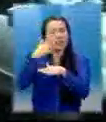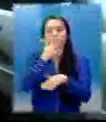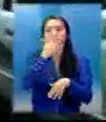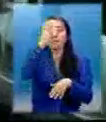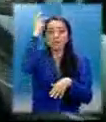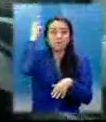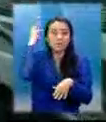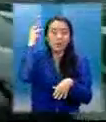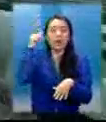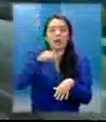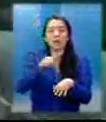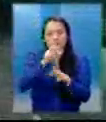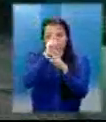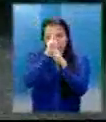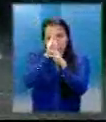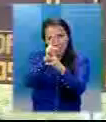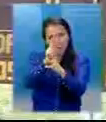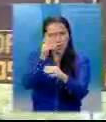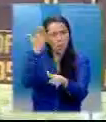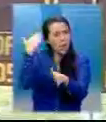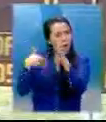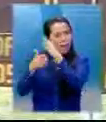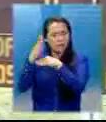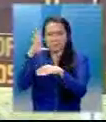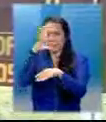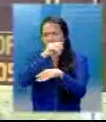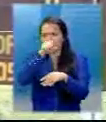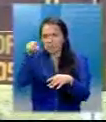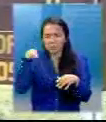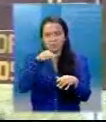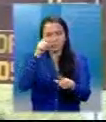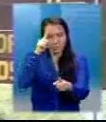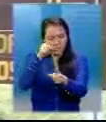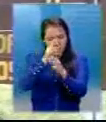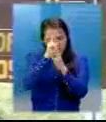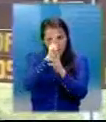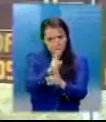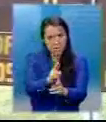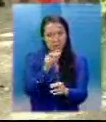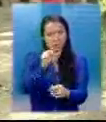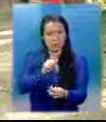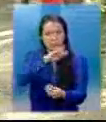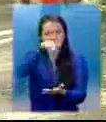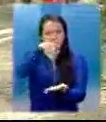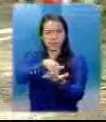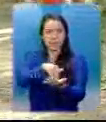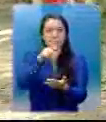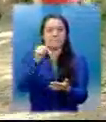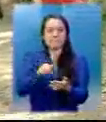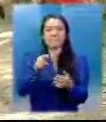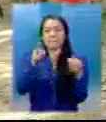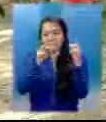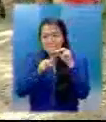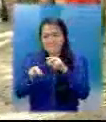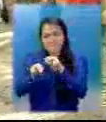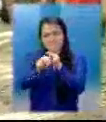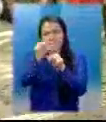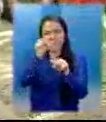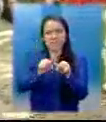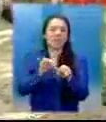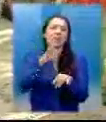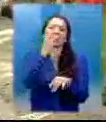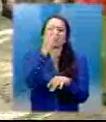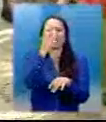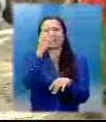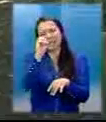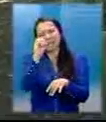cosmovisión maya. Usted llega al lugar llamado Laguna Seca. Ahí tiene que caminar aproximadamente entre